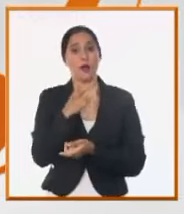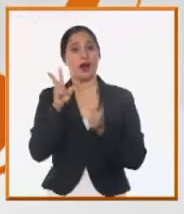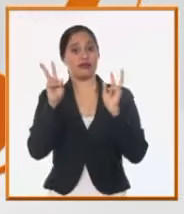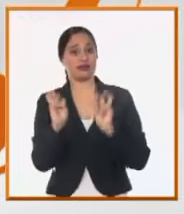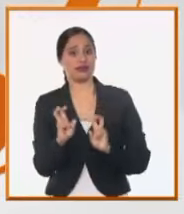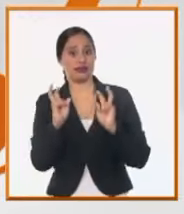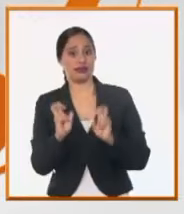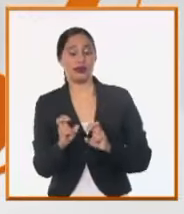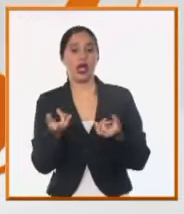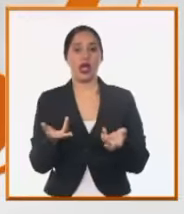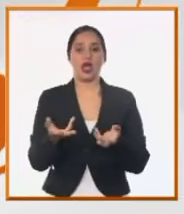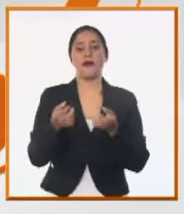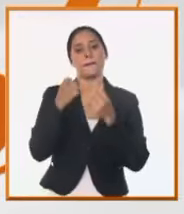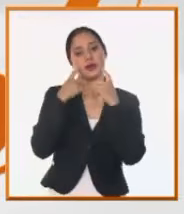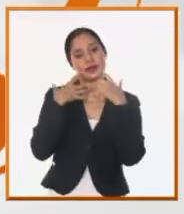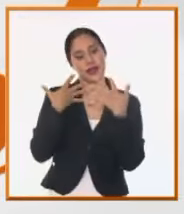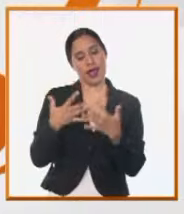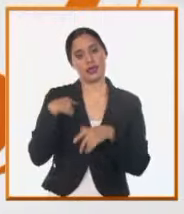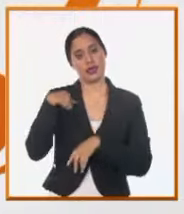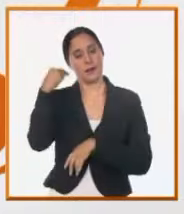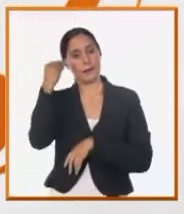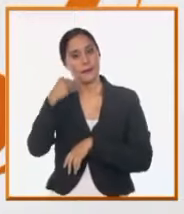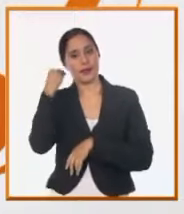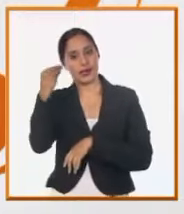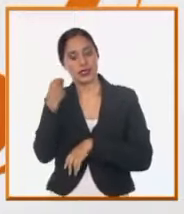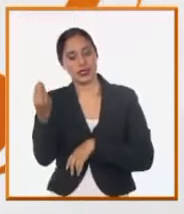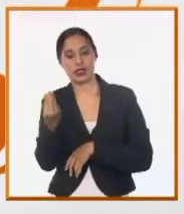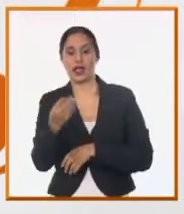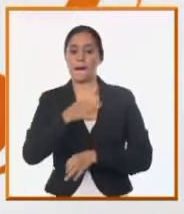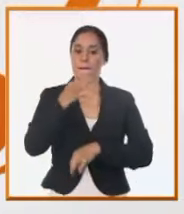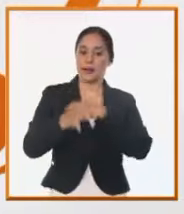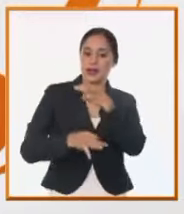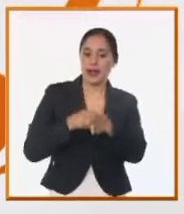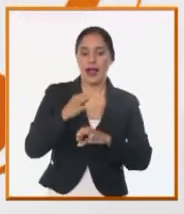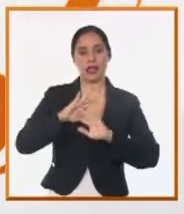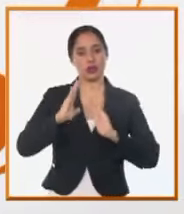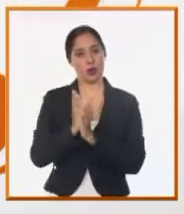barrio La Pedrera también incluso, específicamente el barrio La Pedrera.